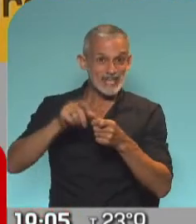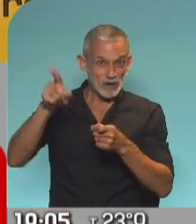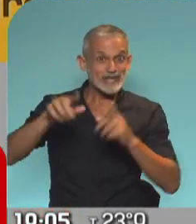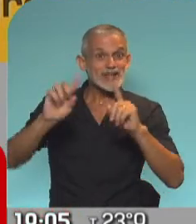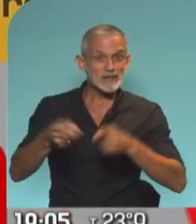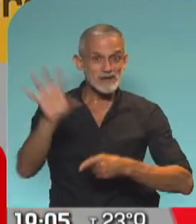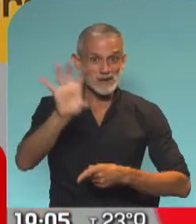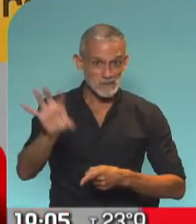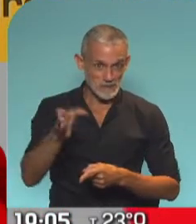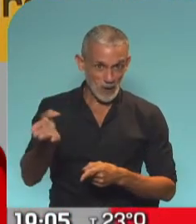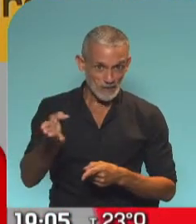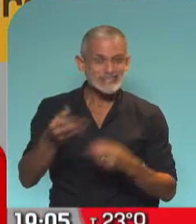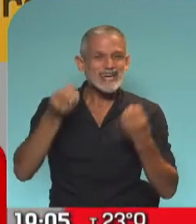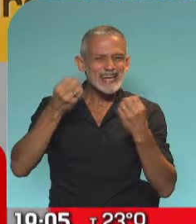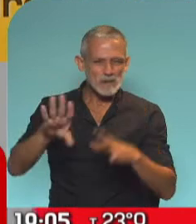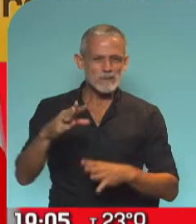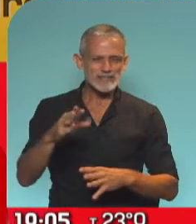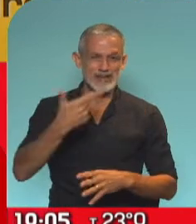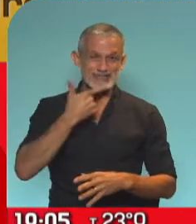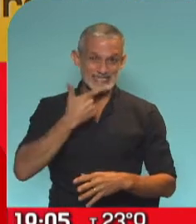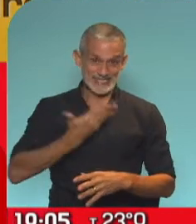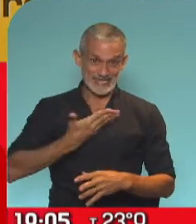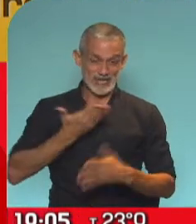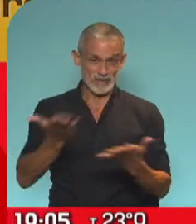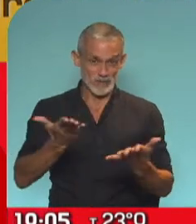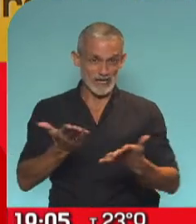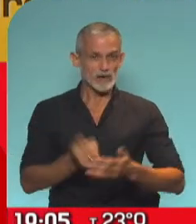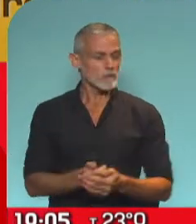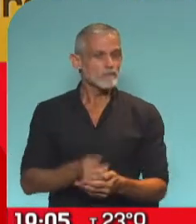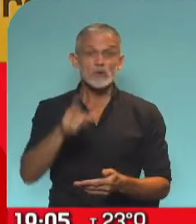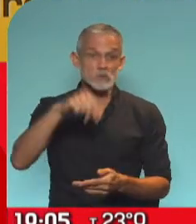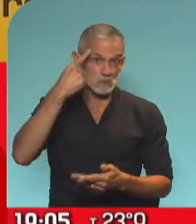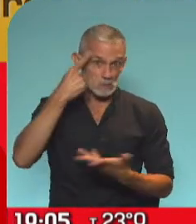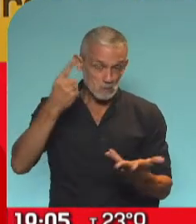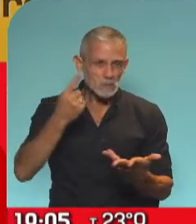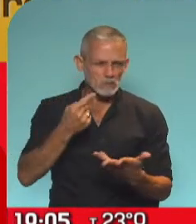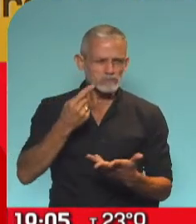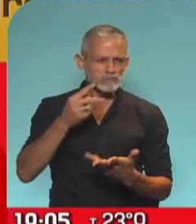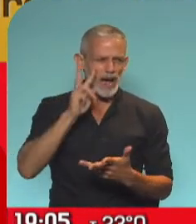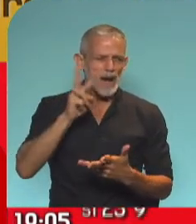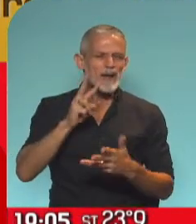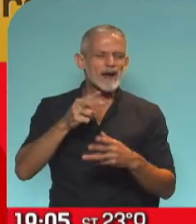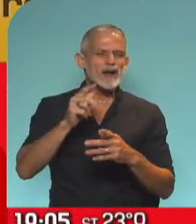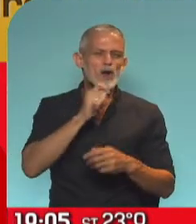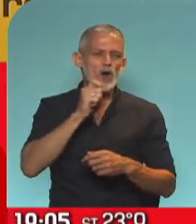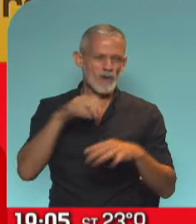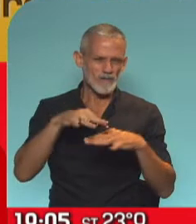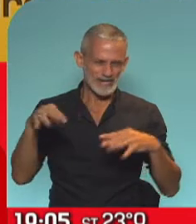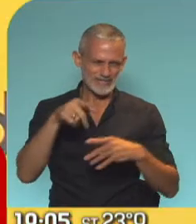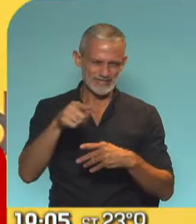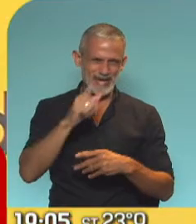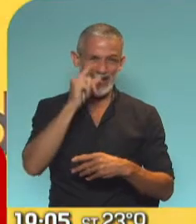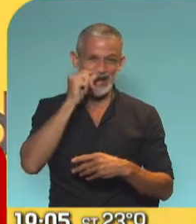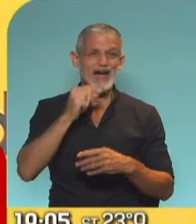otra de las provincias que comiencen el próximo 17. Si les parece bien, vamos a escuchar y ver al Ministro de Educación, Nicolás Trota.